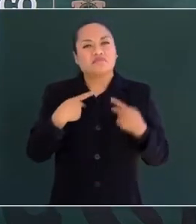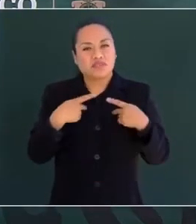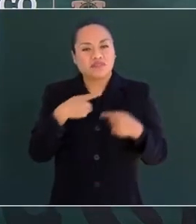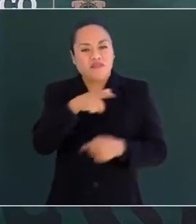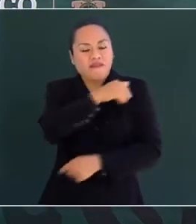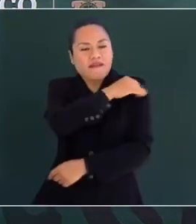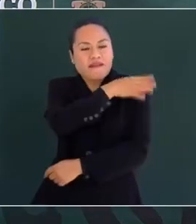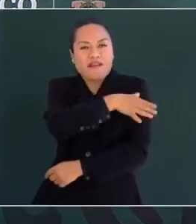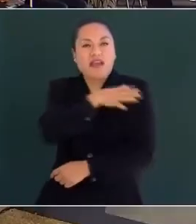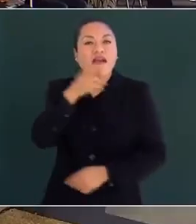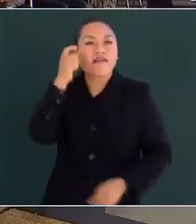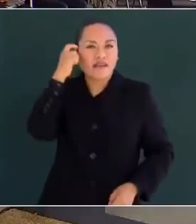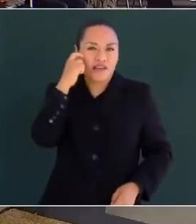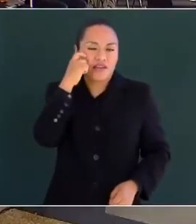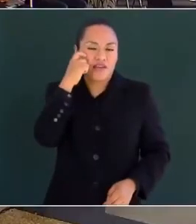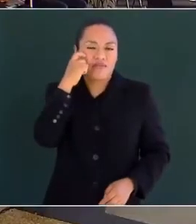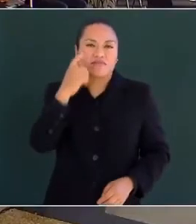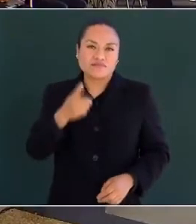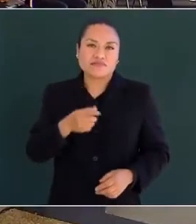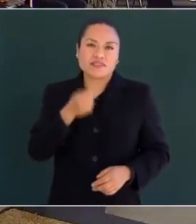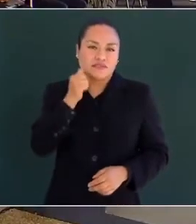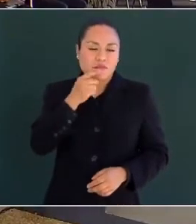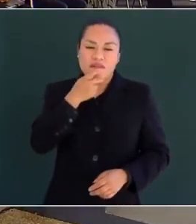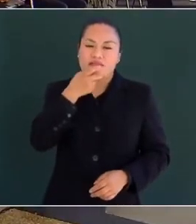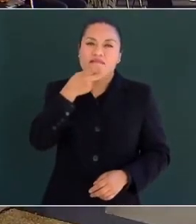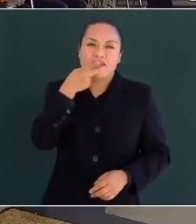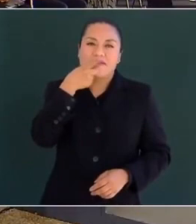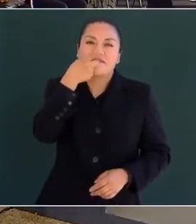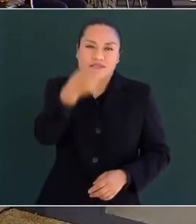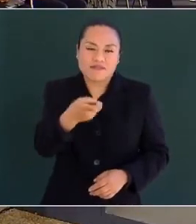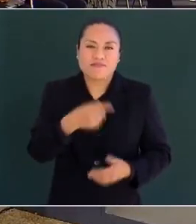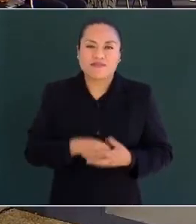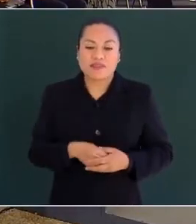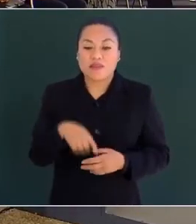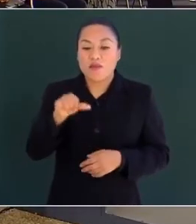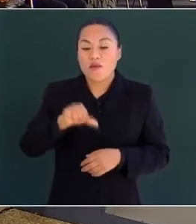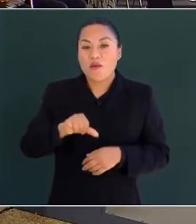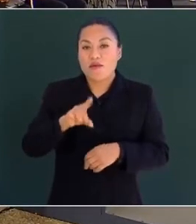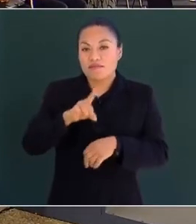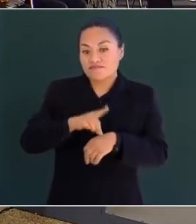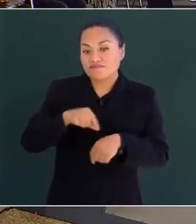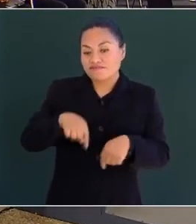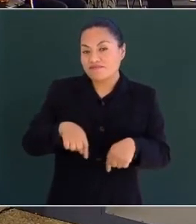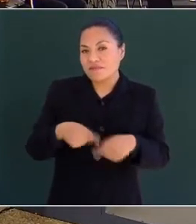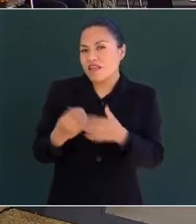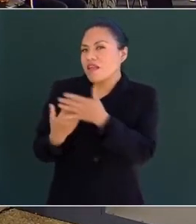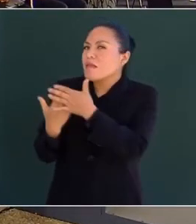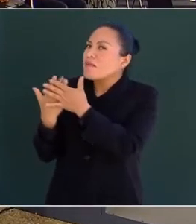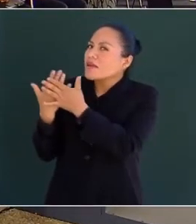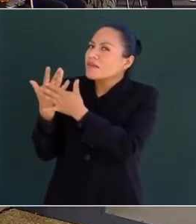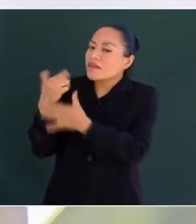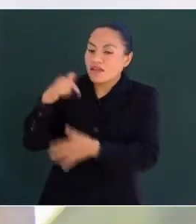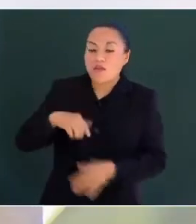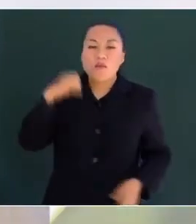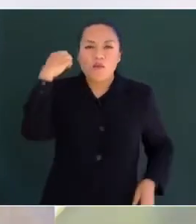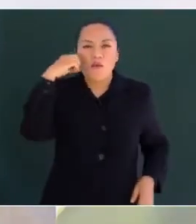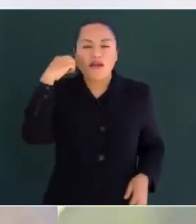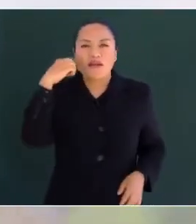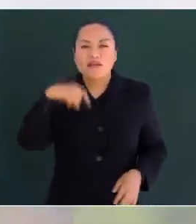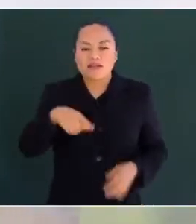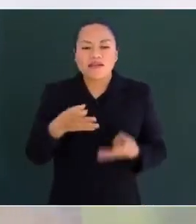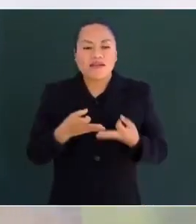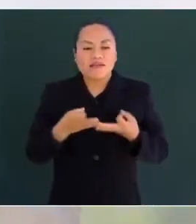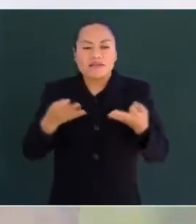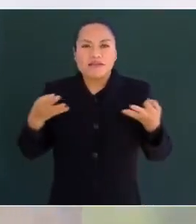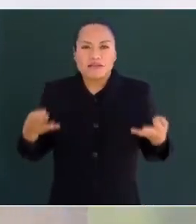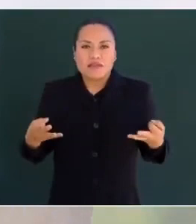Vicente Guerrero Saldaña. Este día en la mañana, aquí en Oaxaca, en la